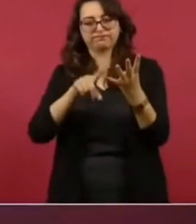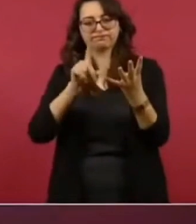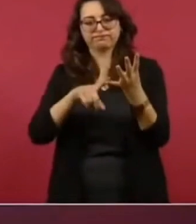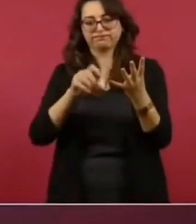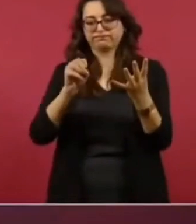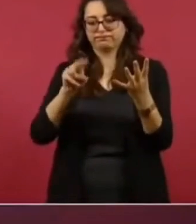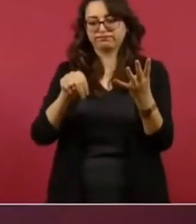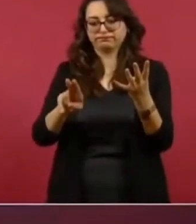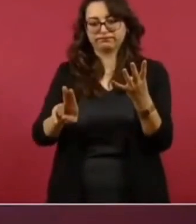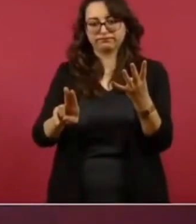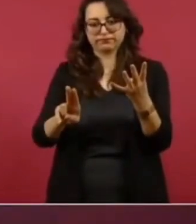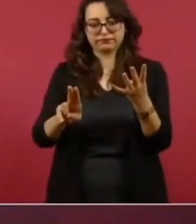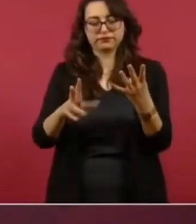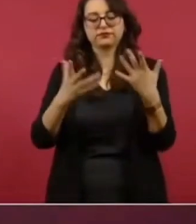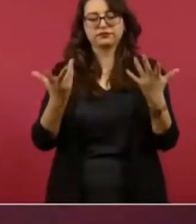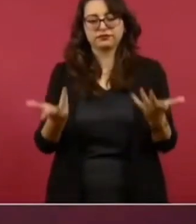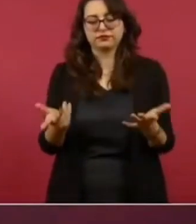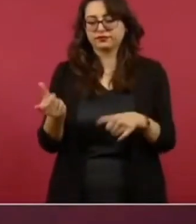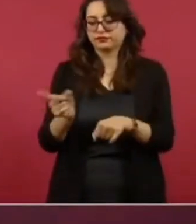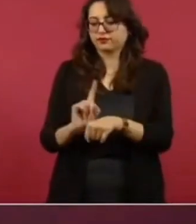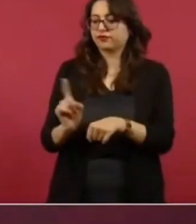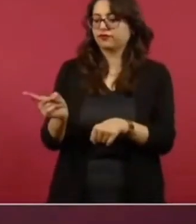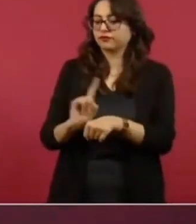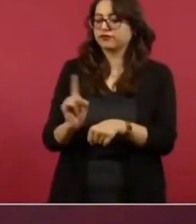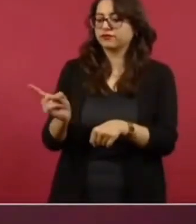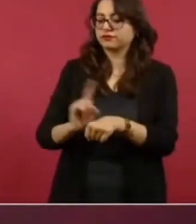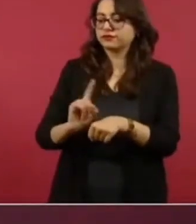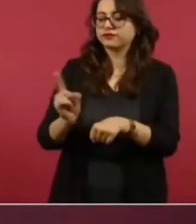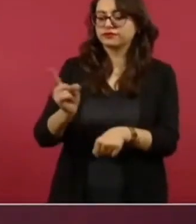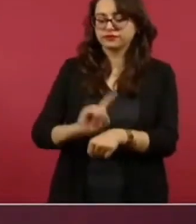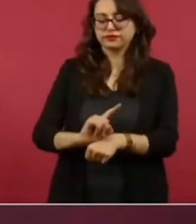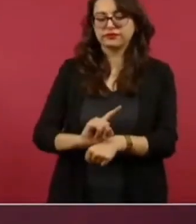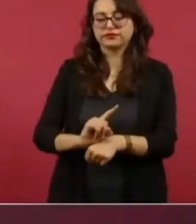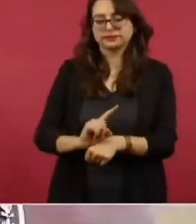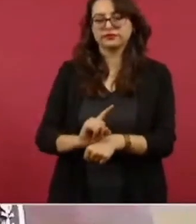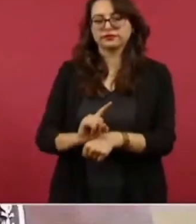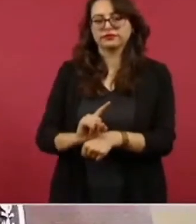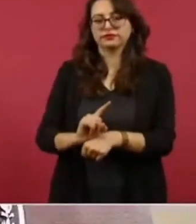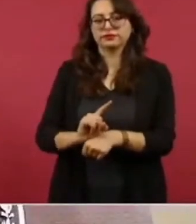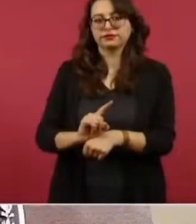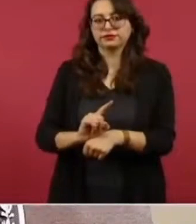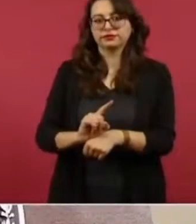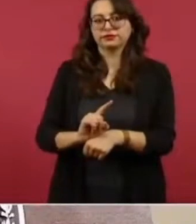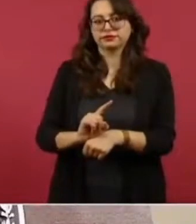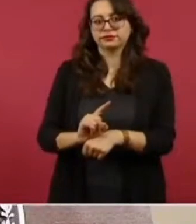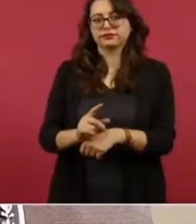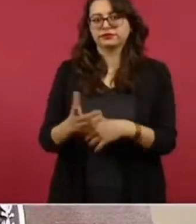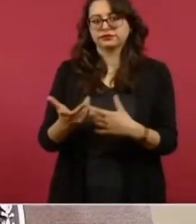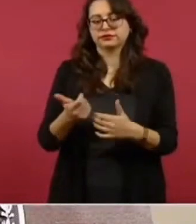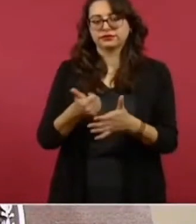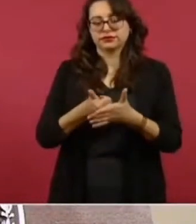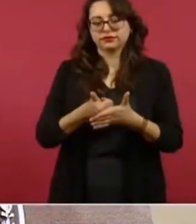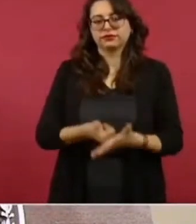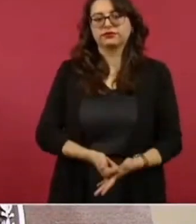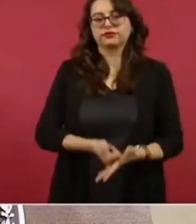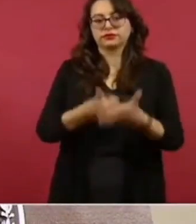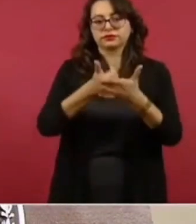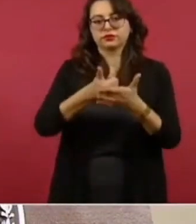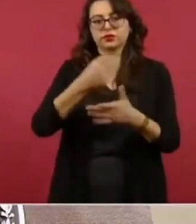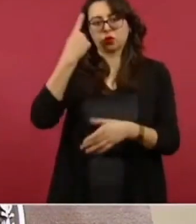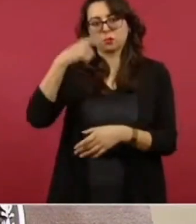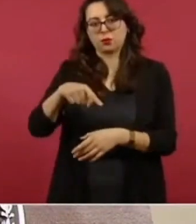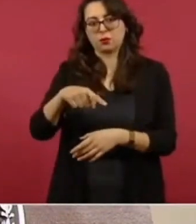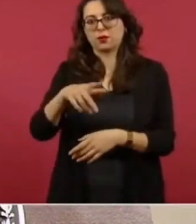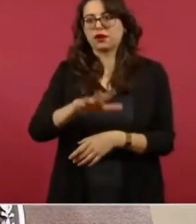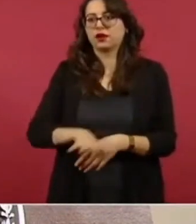la ONU y todos los días se trata de certificar que las condiciones